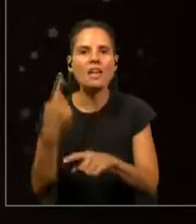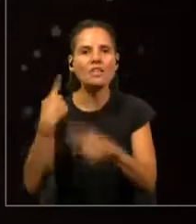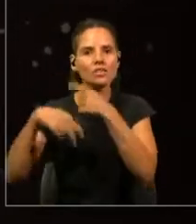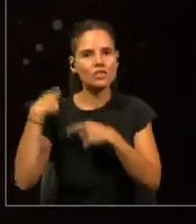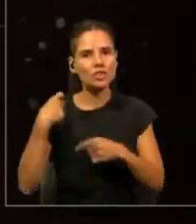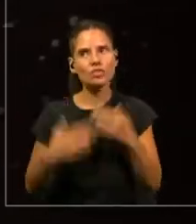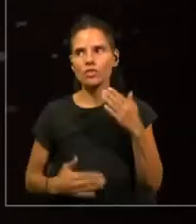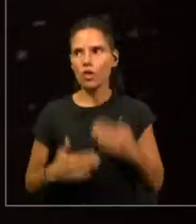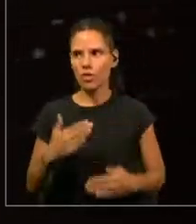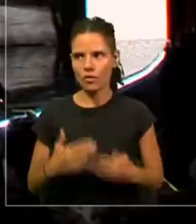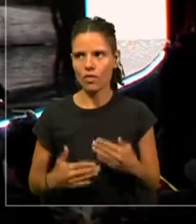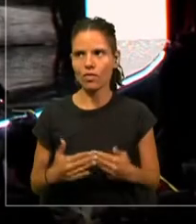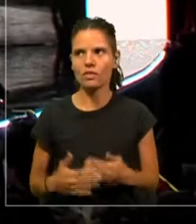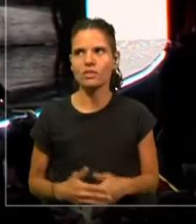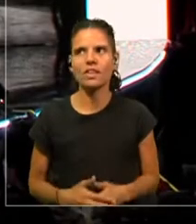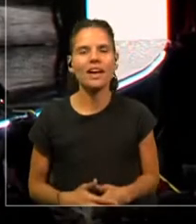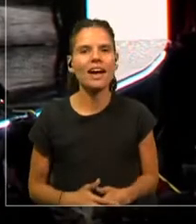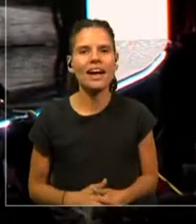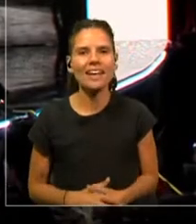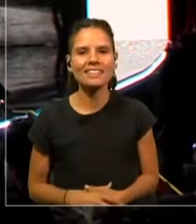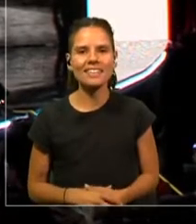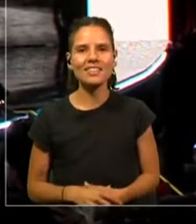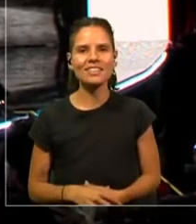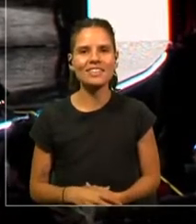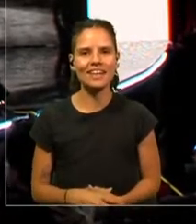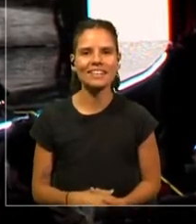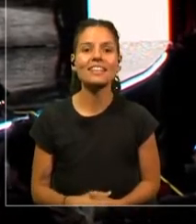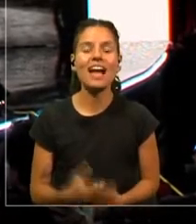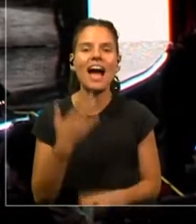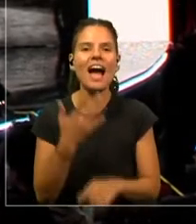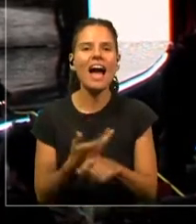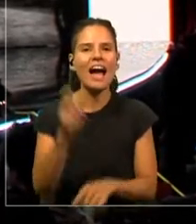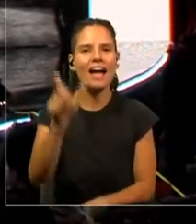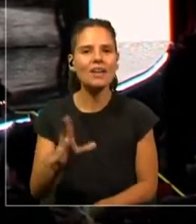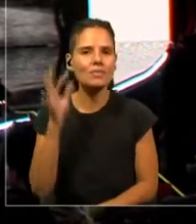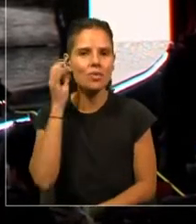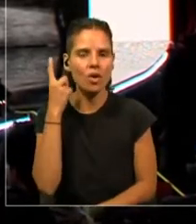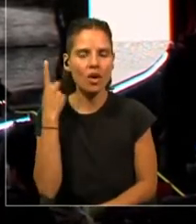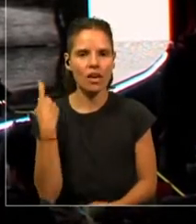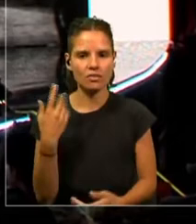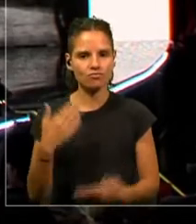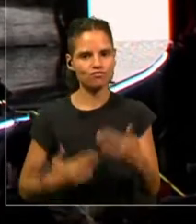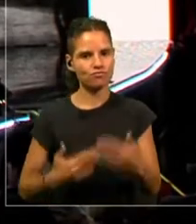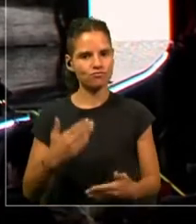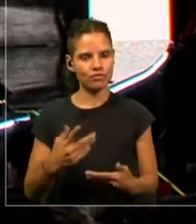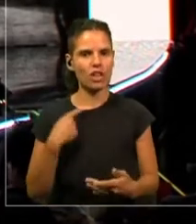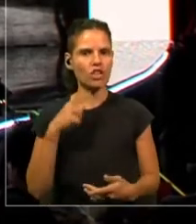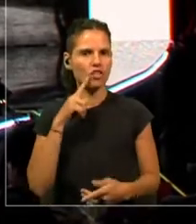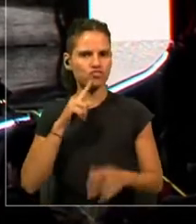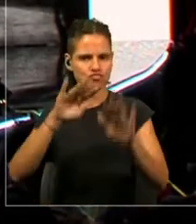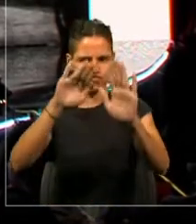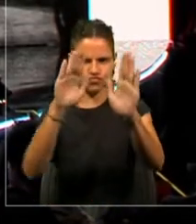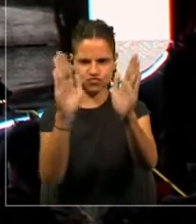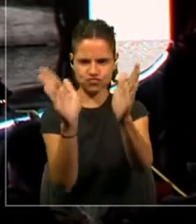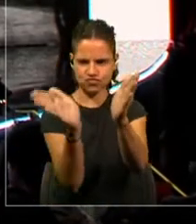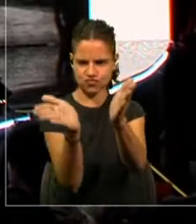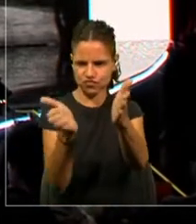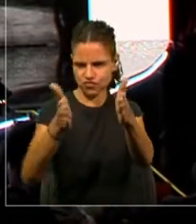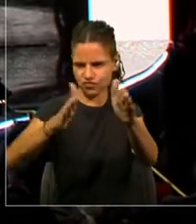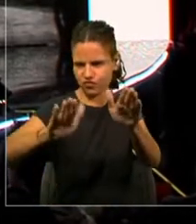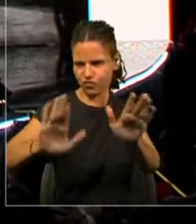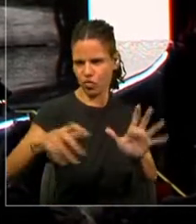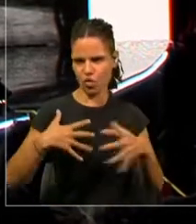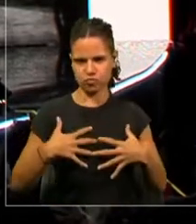género. Tenemos la Fembot, con sus curvas metálicas, sus